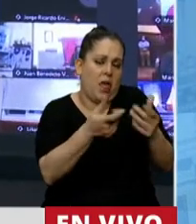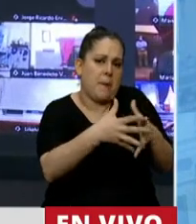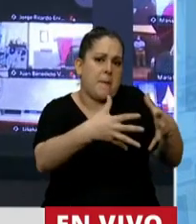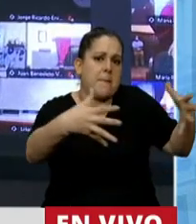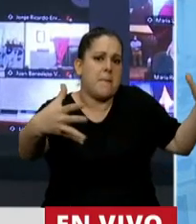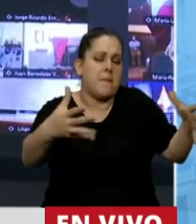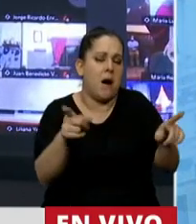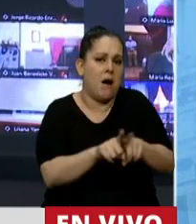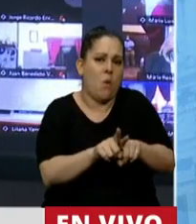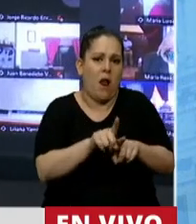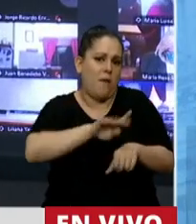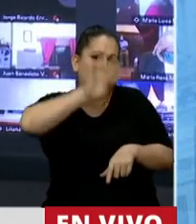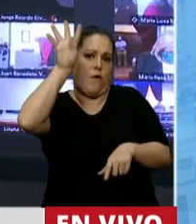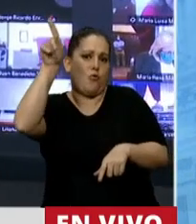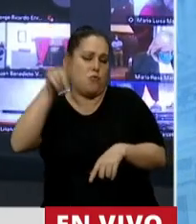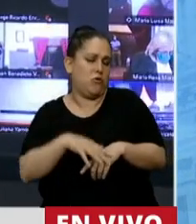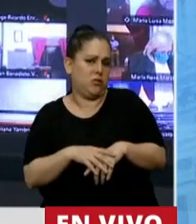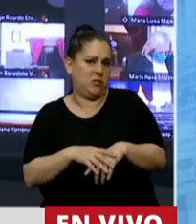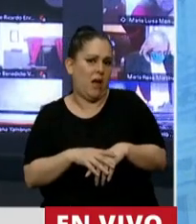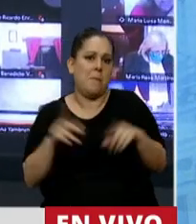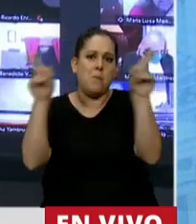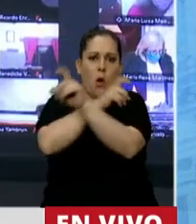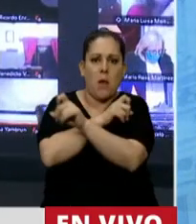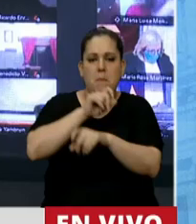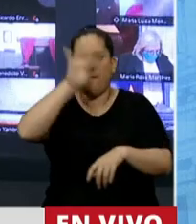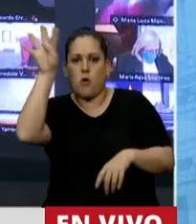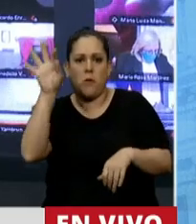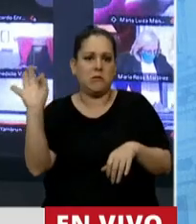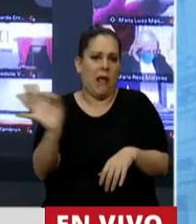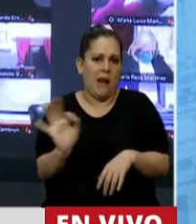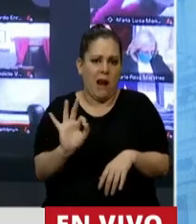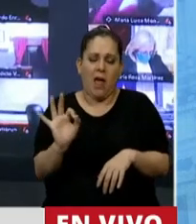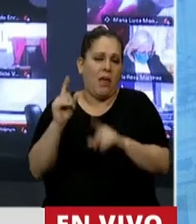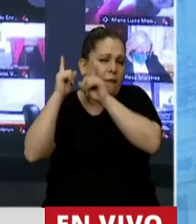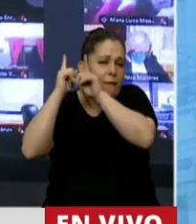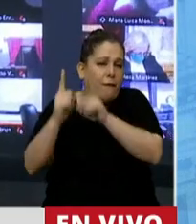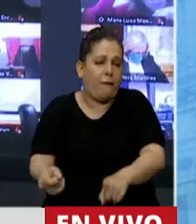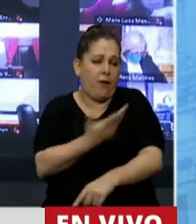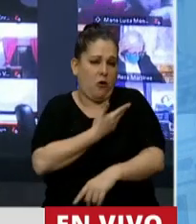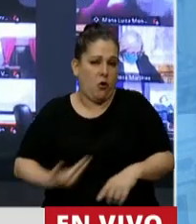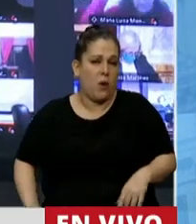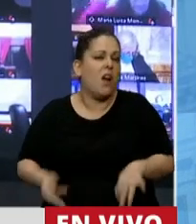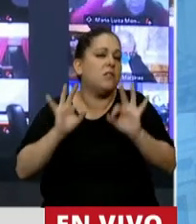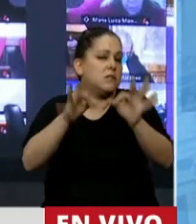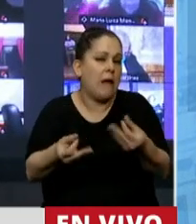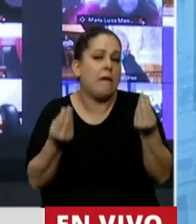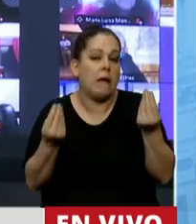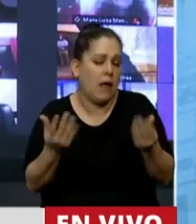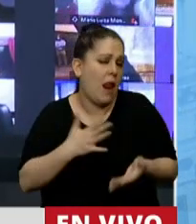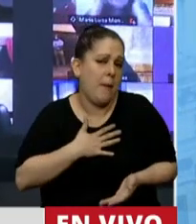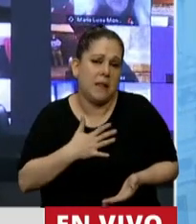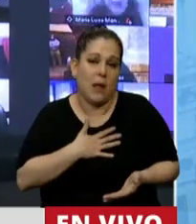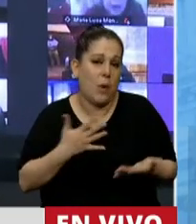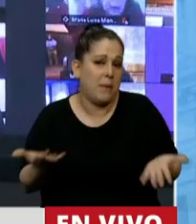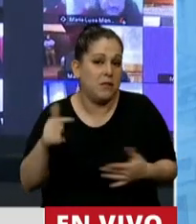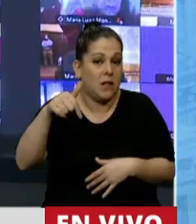en Formosa, sin tener ningún problema con los formoseños, sin con un gobierno que se perpetúa en el tiempo. ¿Y saben qué? Porque, lamentablemente,